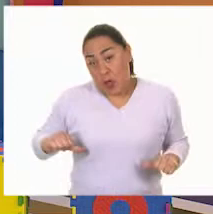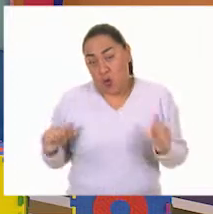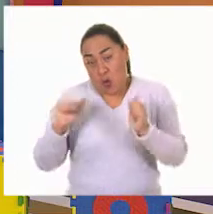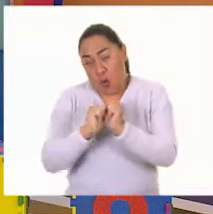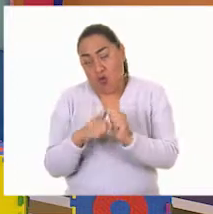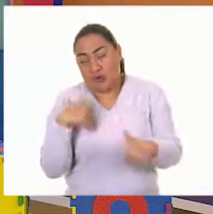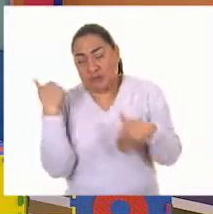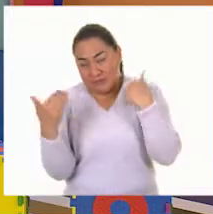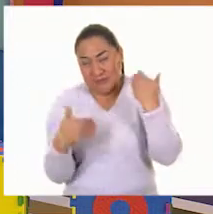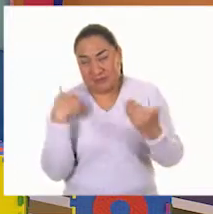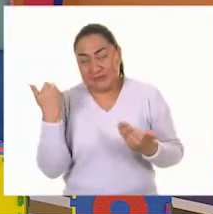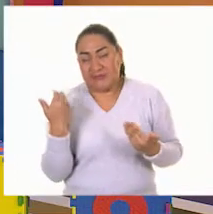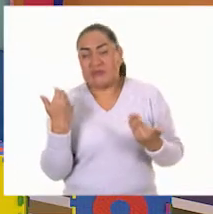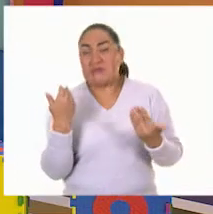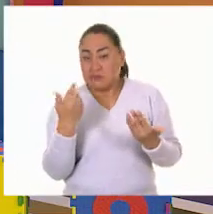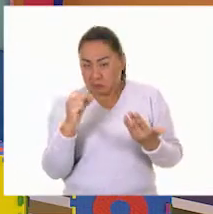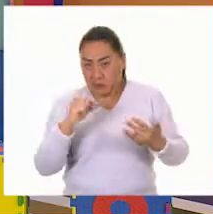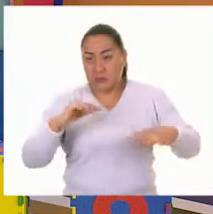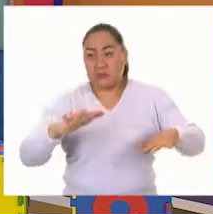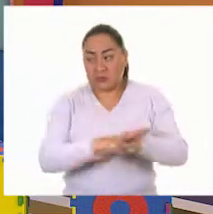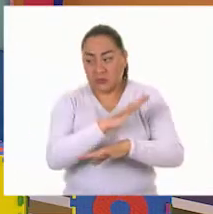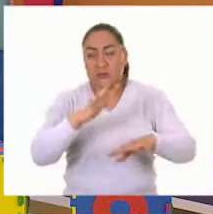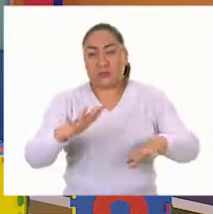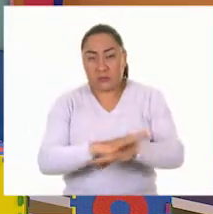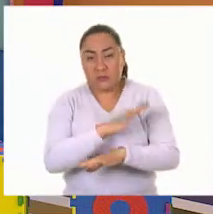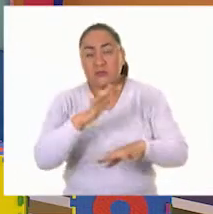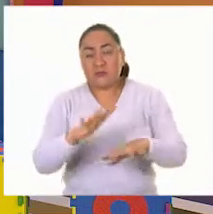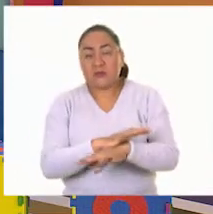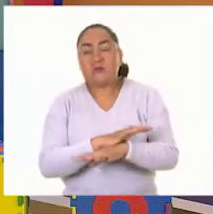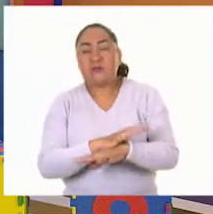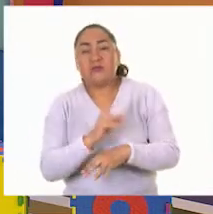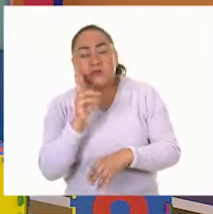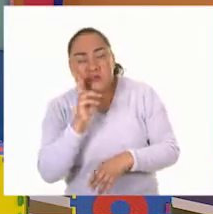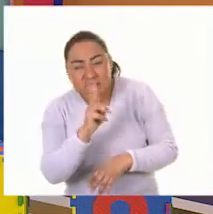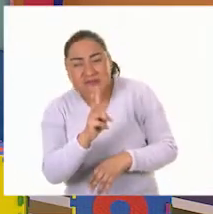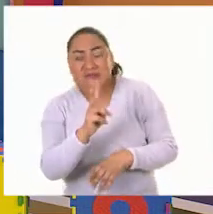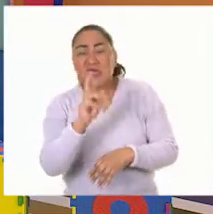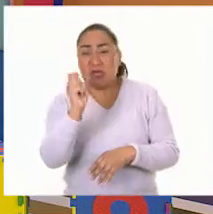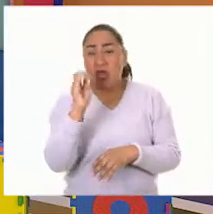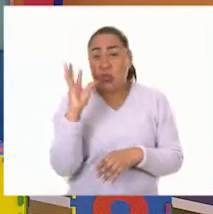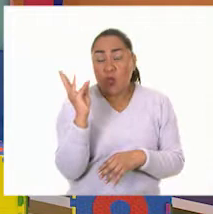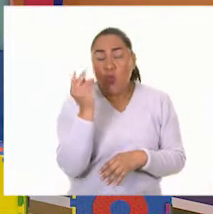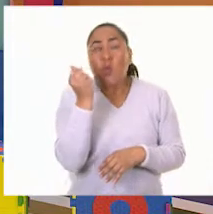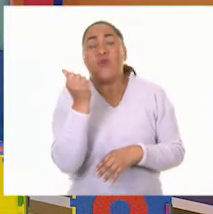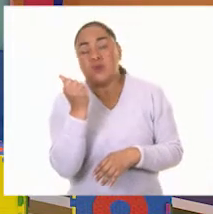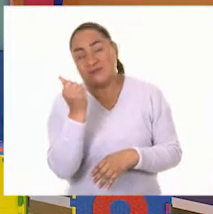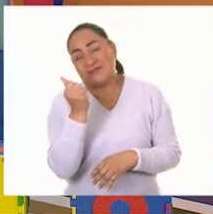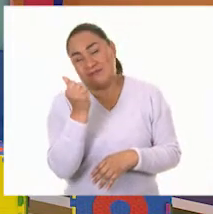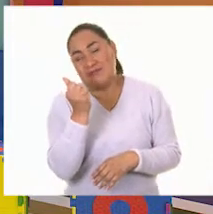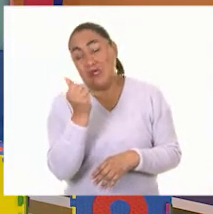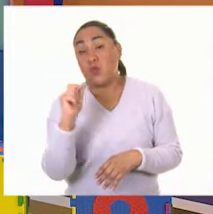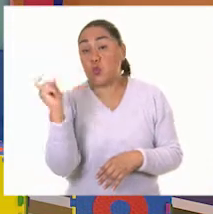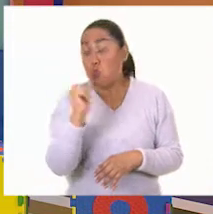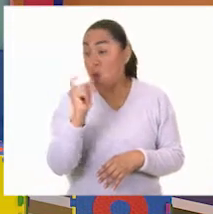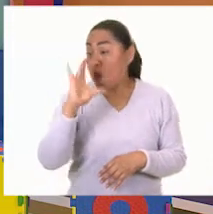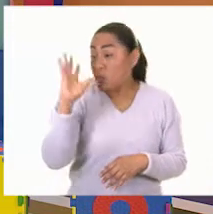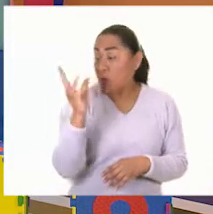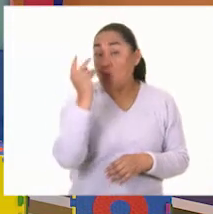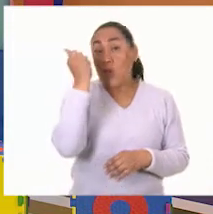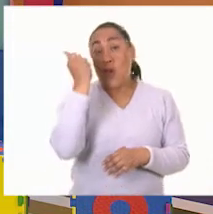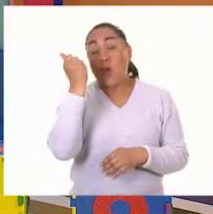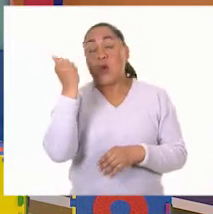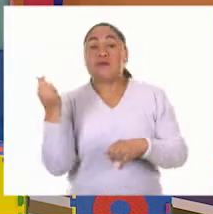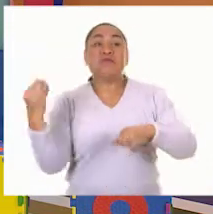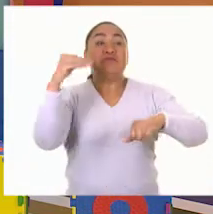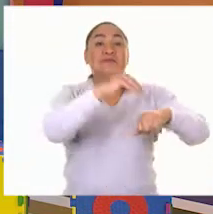cambiar también porque, como ustedes vieron, la tecnología influye. Y cuando la tecnología llega a las ferias,